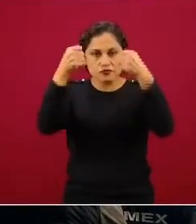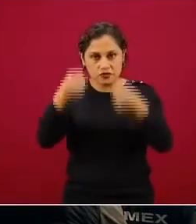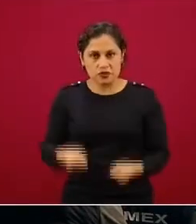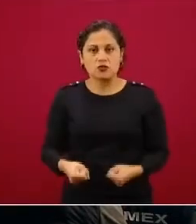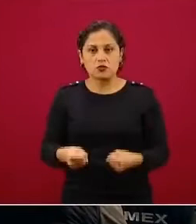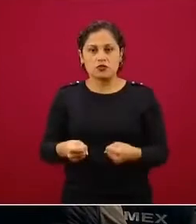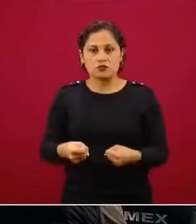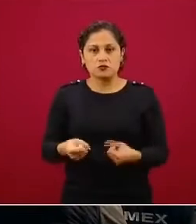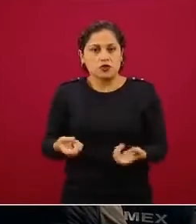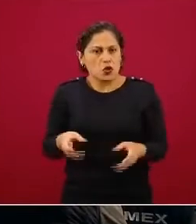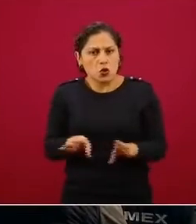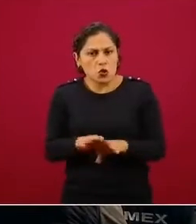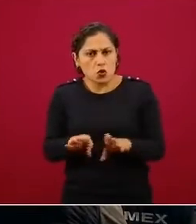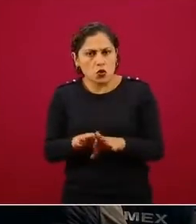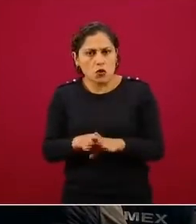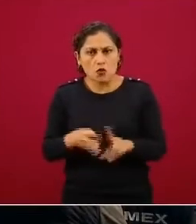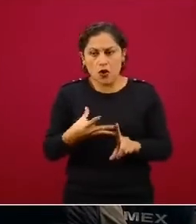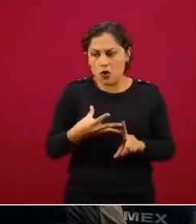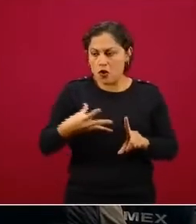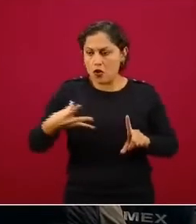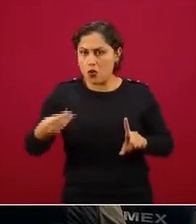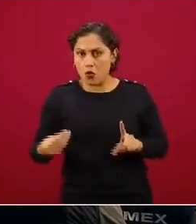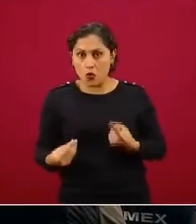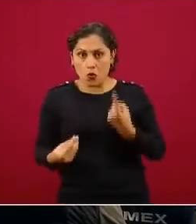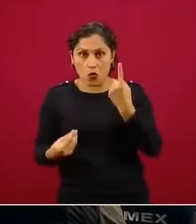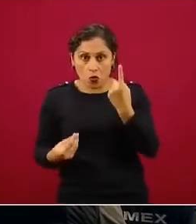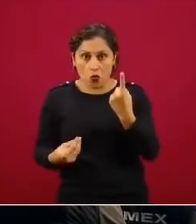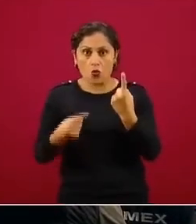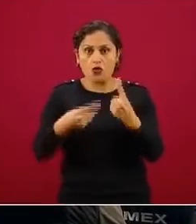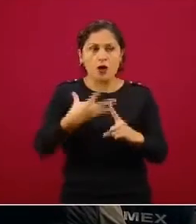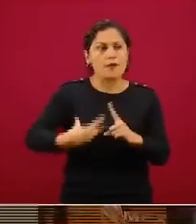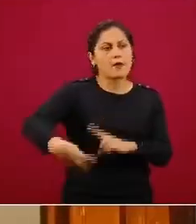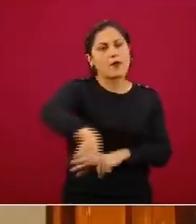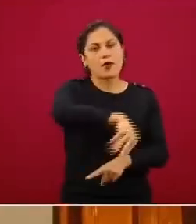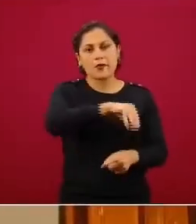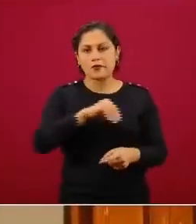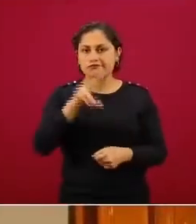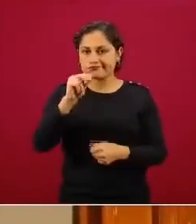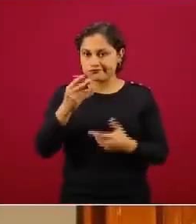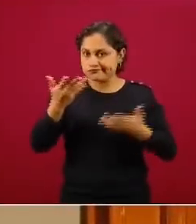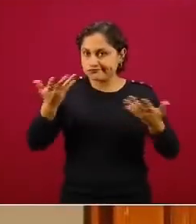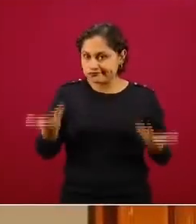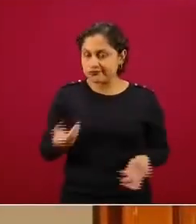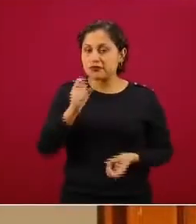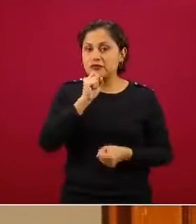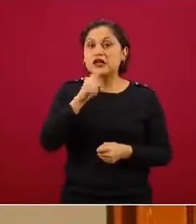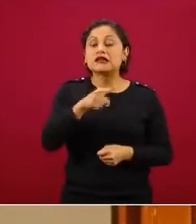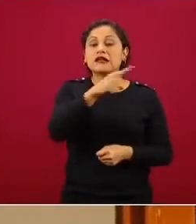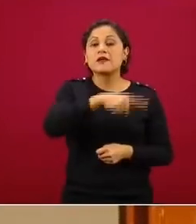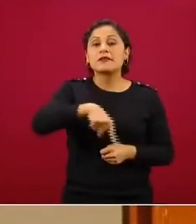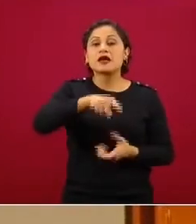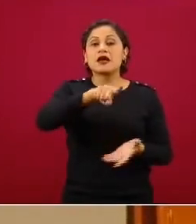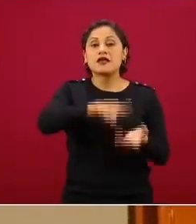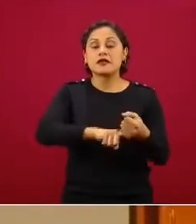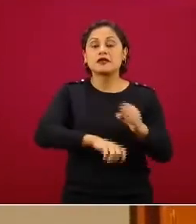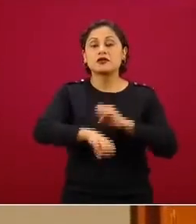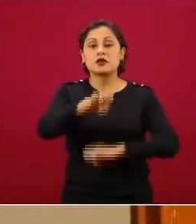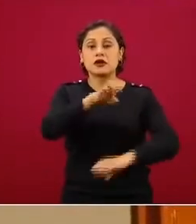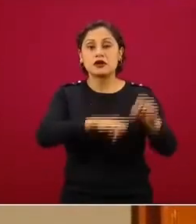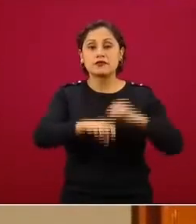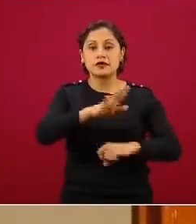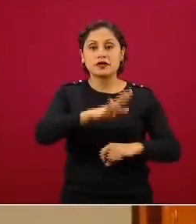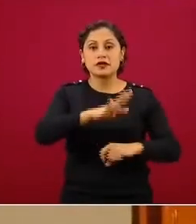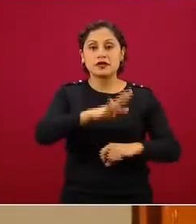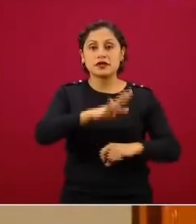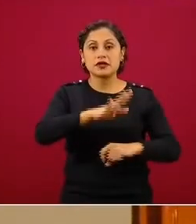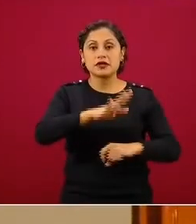decir, que un contagio no se convierte en un brote, un centro de trabajo. Saludable para poder equilibrar entre la salud de los trabajadores y también